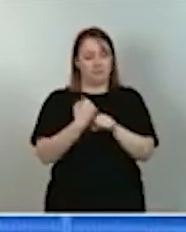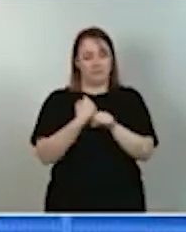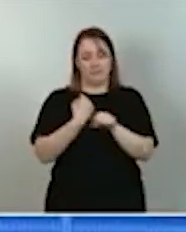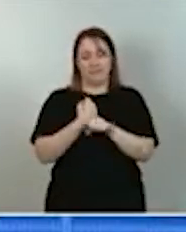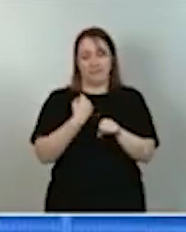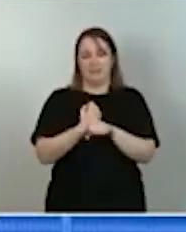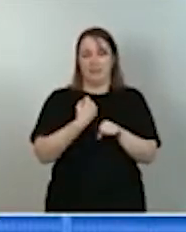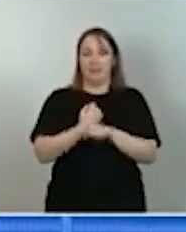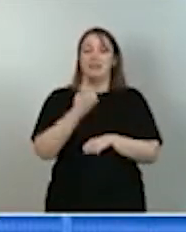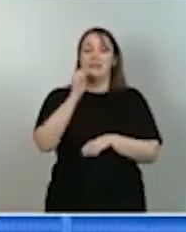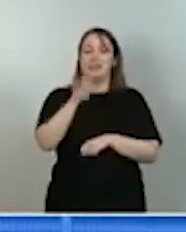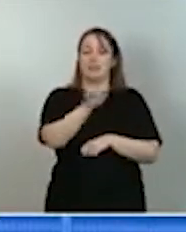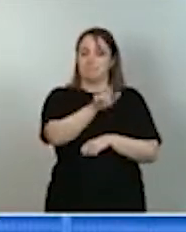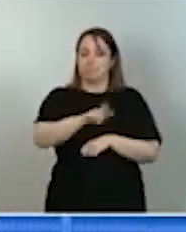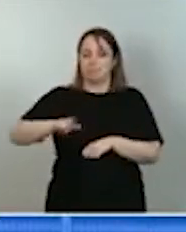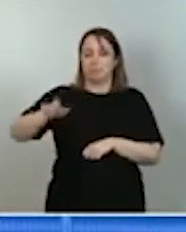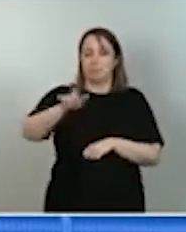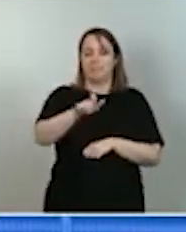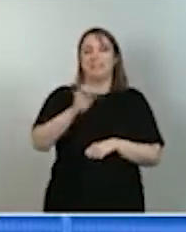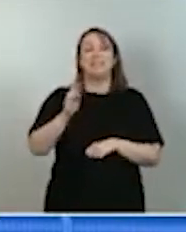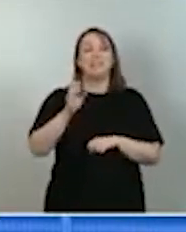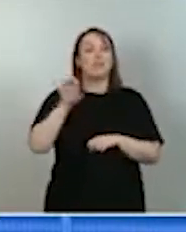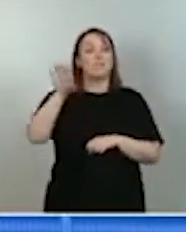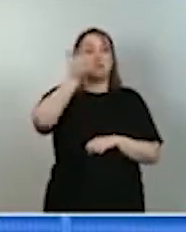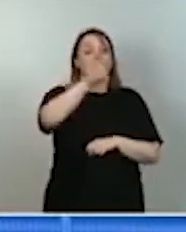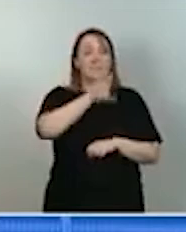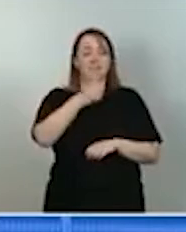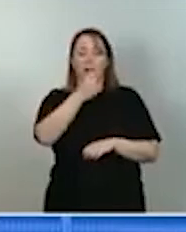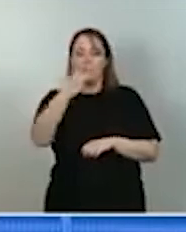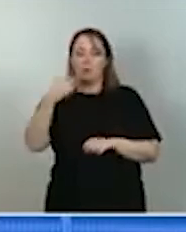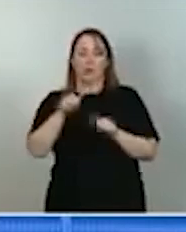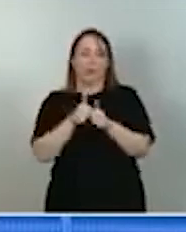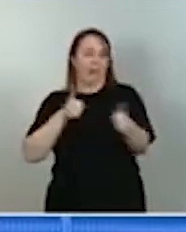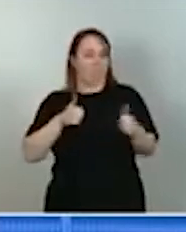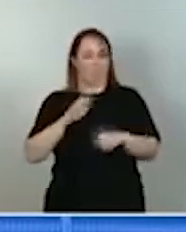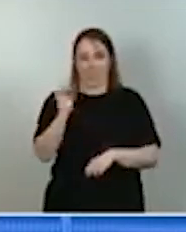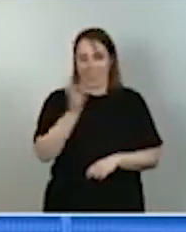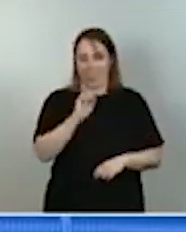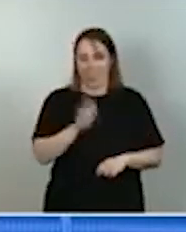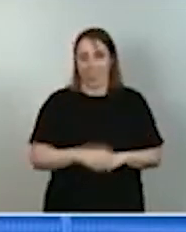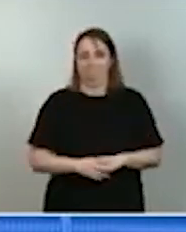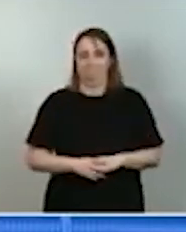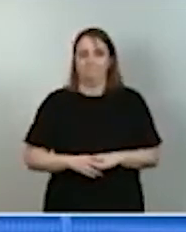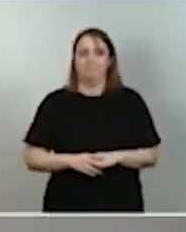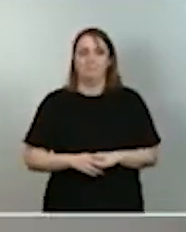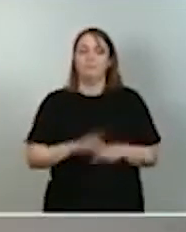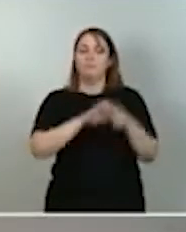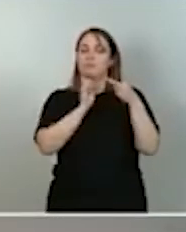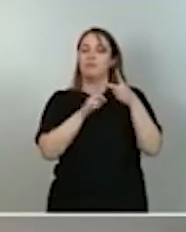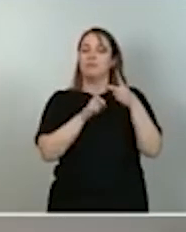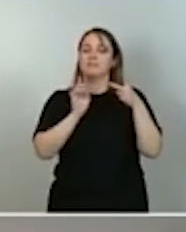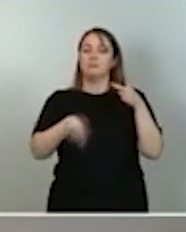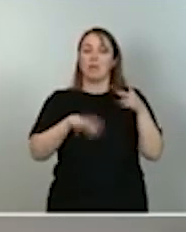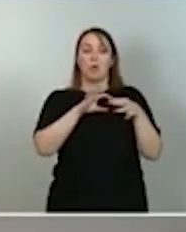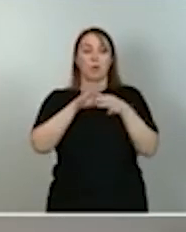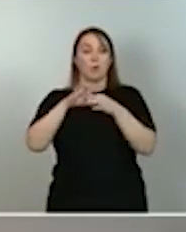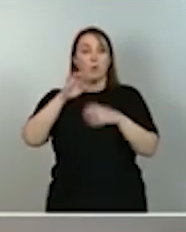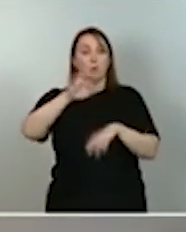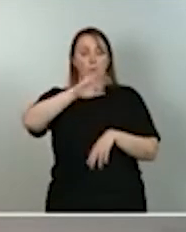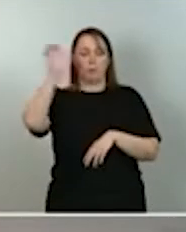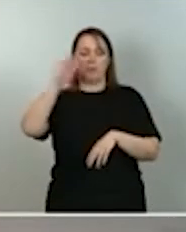y la vertebración territorial de nuestro país. En segundo lugar, continuar liderando en Europa el despliegue de la tecnología